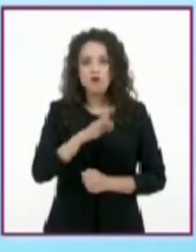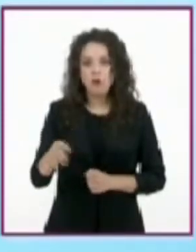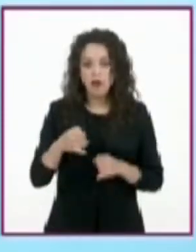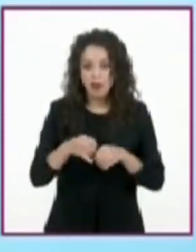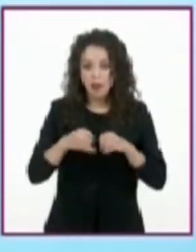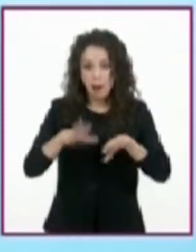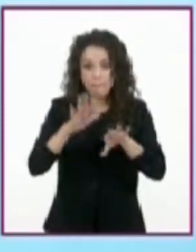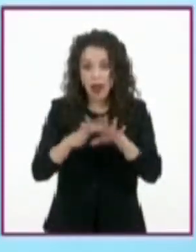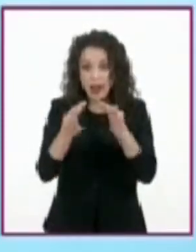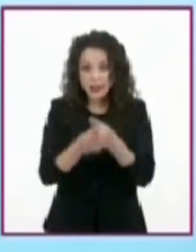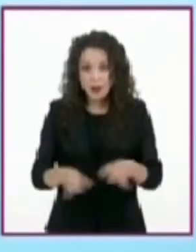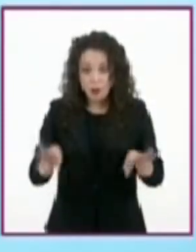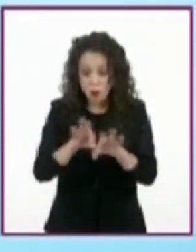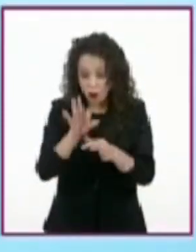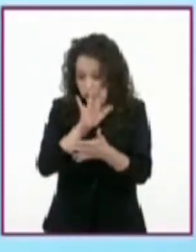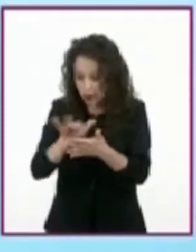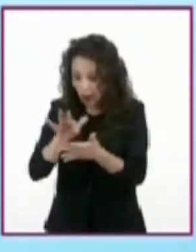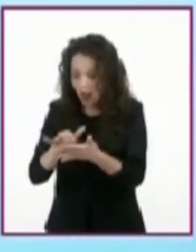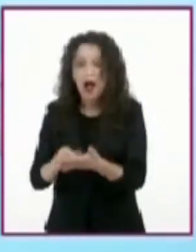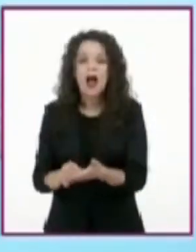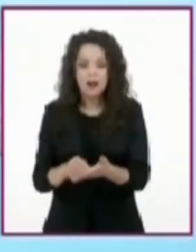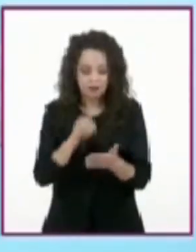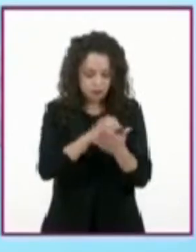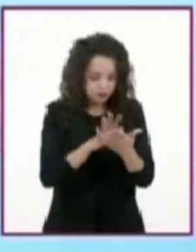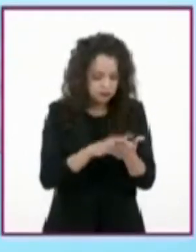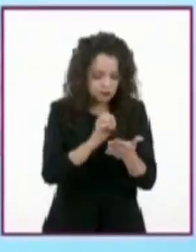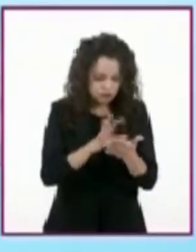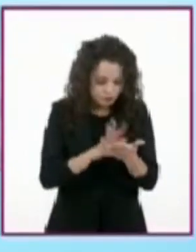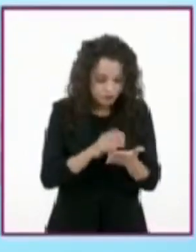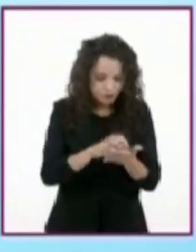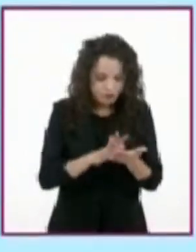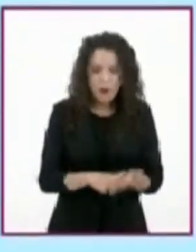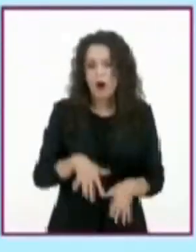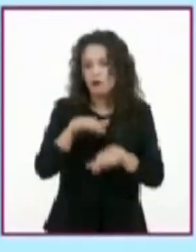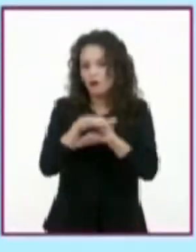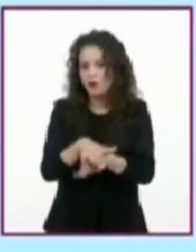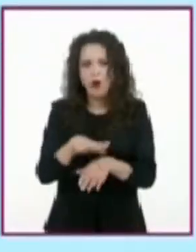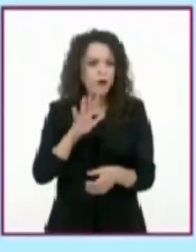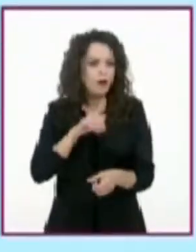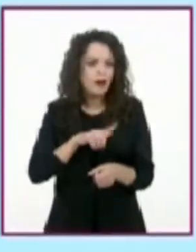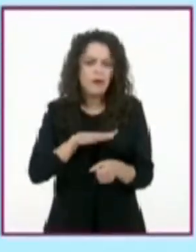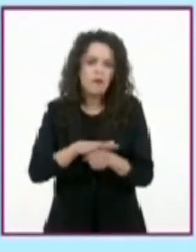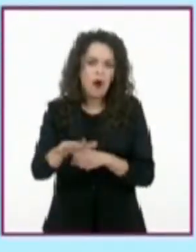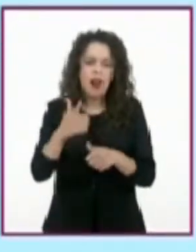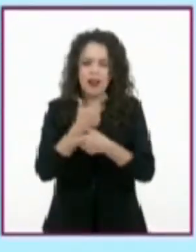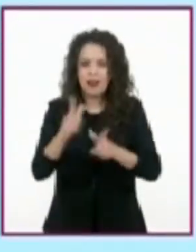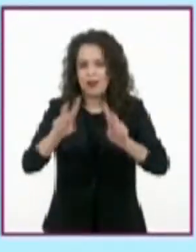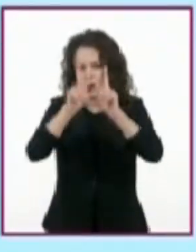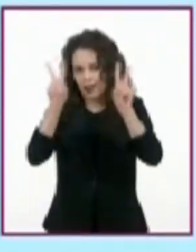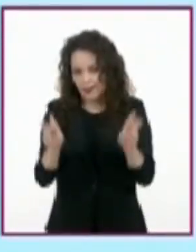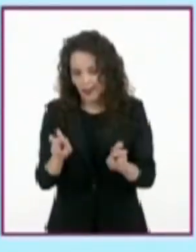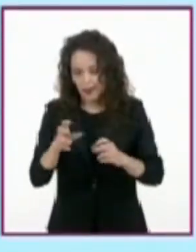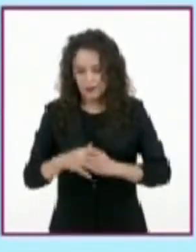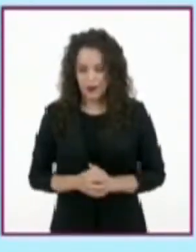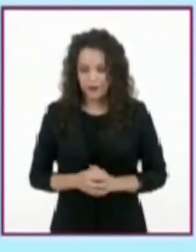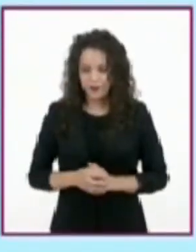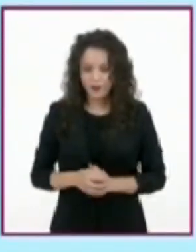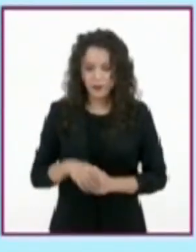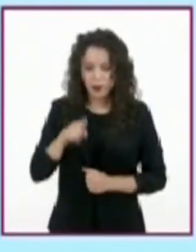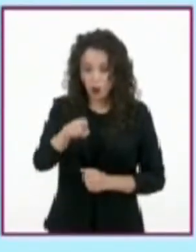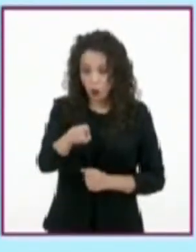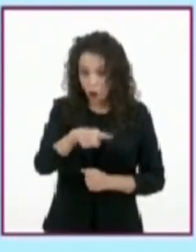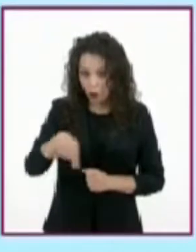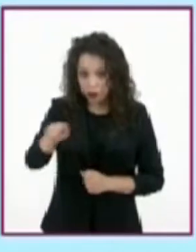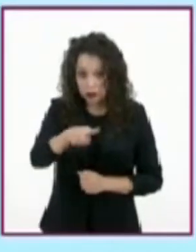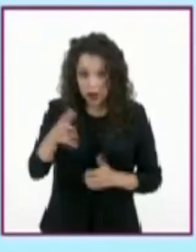de un texto que se lee para conocer acerca de un tema. Aunque quizá ustedes no hayan escrito de manera